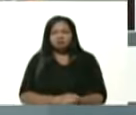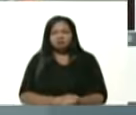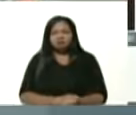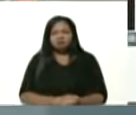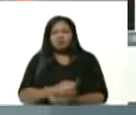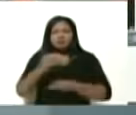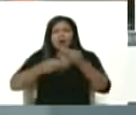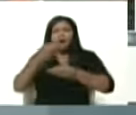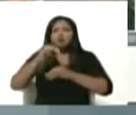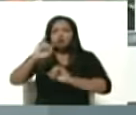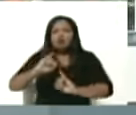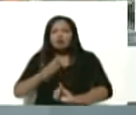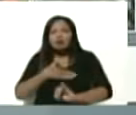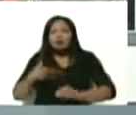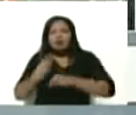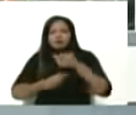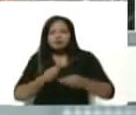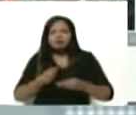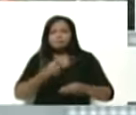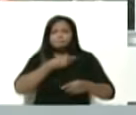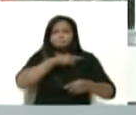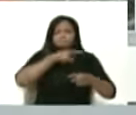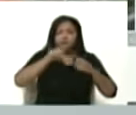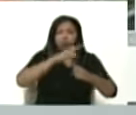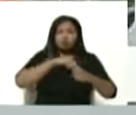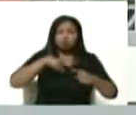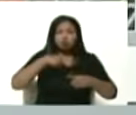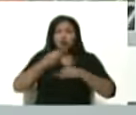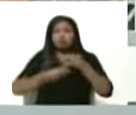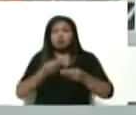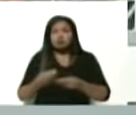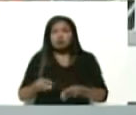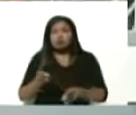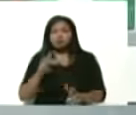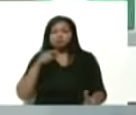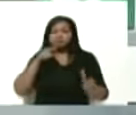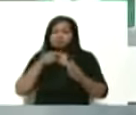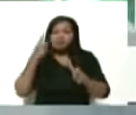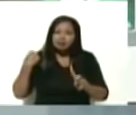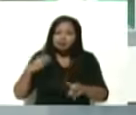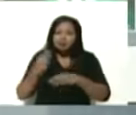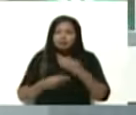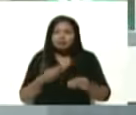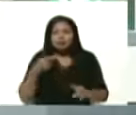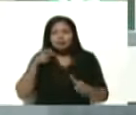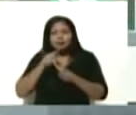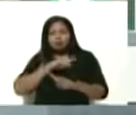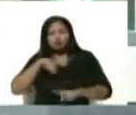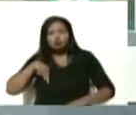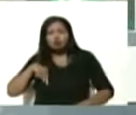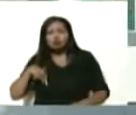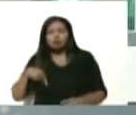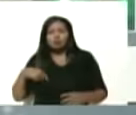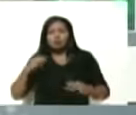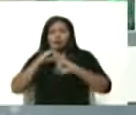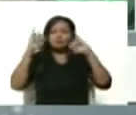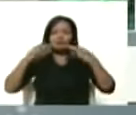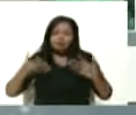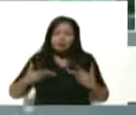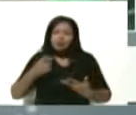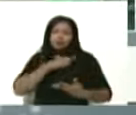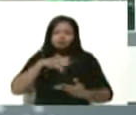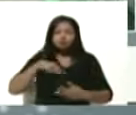Hagan ustedes lo que tengan que hacer. Nosotros haremos lo que corresponda hacer para el destino de Venezuela, para la felicidad de Venezuela,